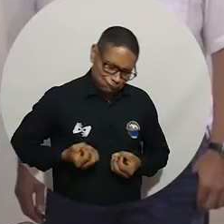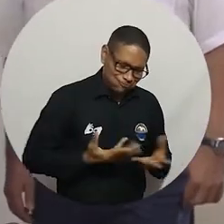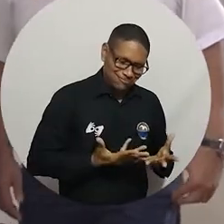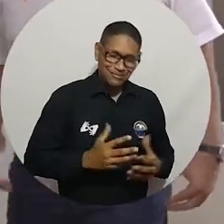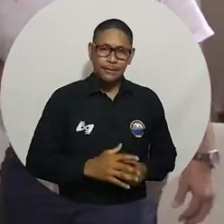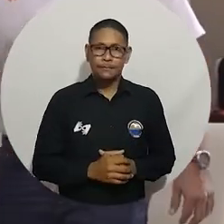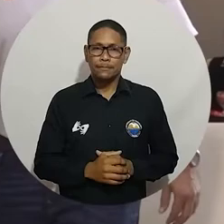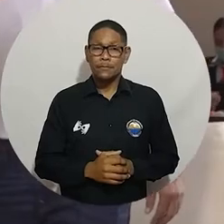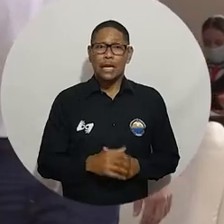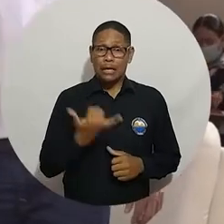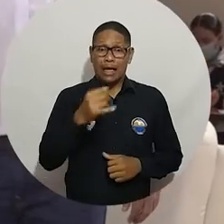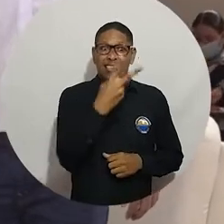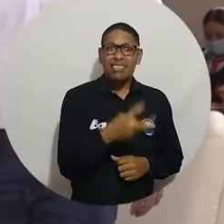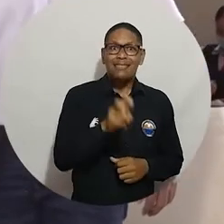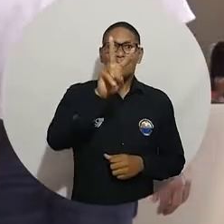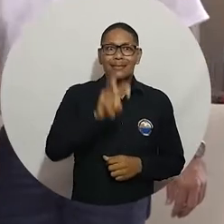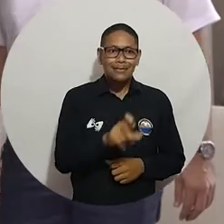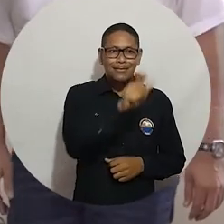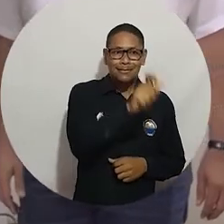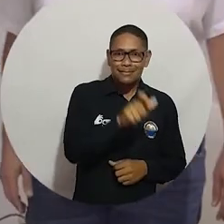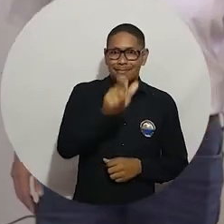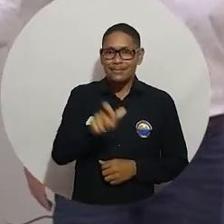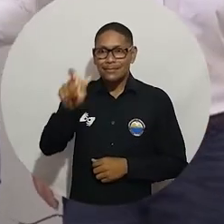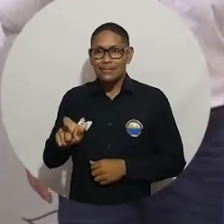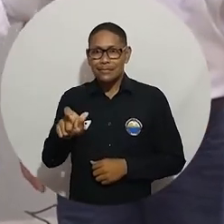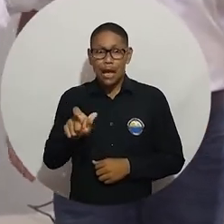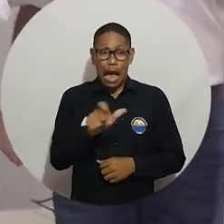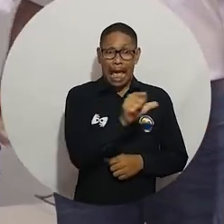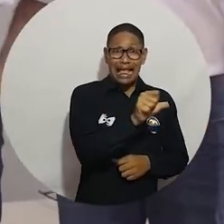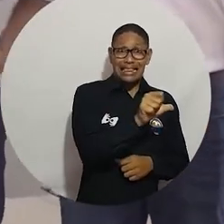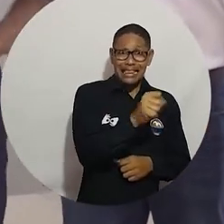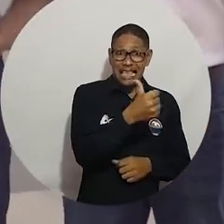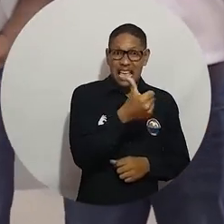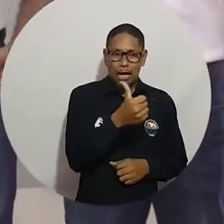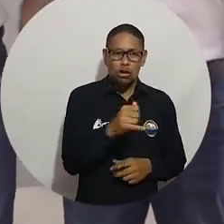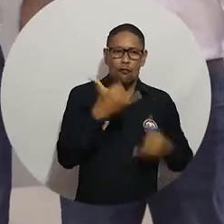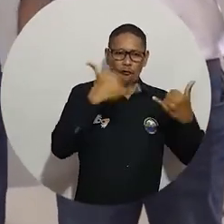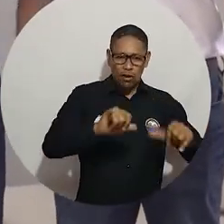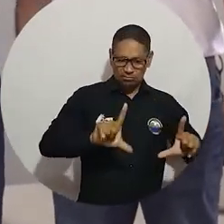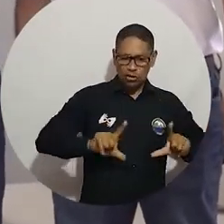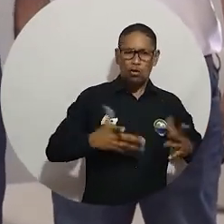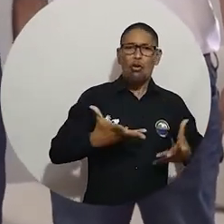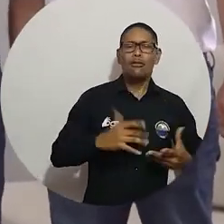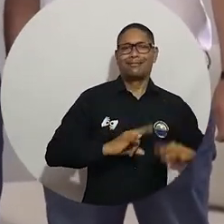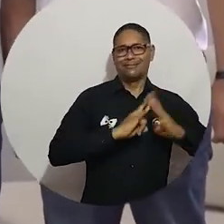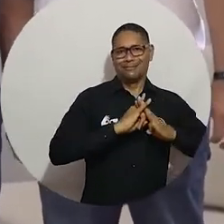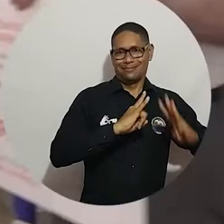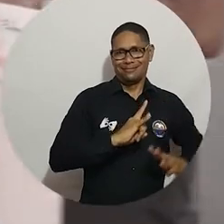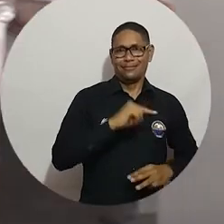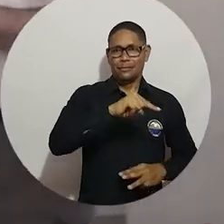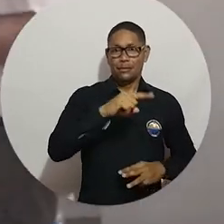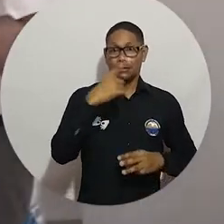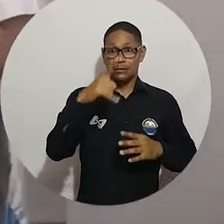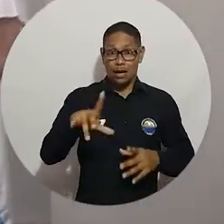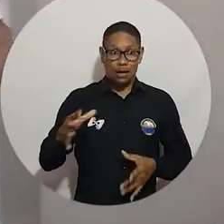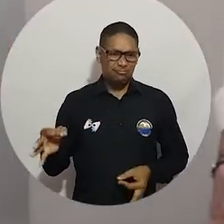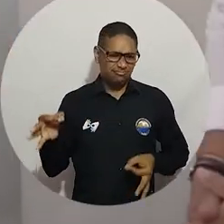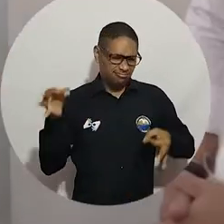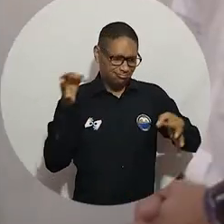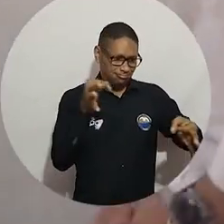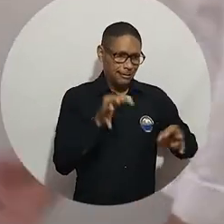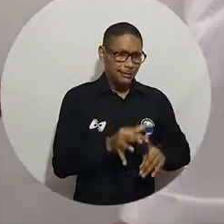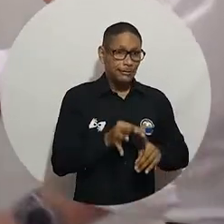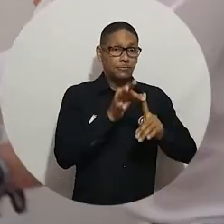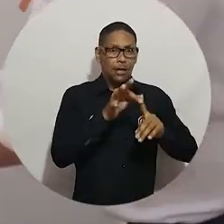En total fueron 17 emprendedores, de los cuales 10 son graduados de Unibagdalena, favorecidos en la rigurosa convocatoria del Fondo